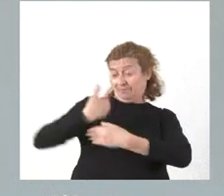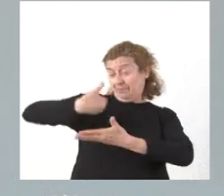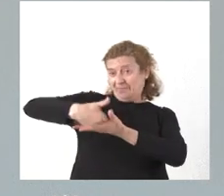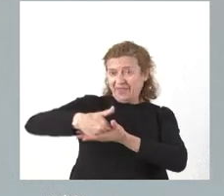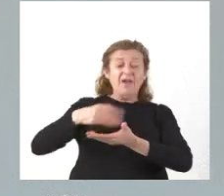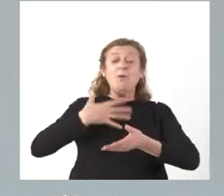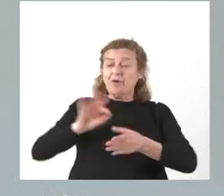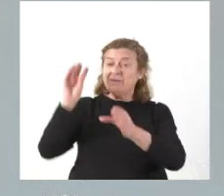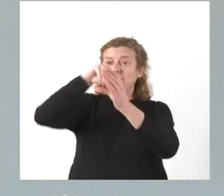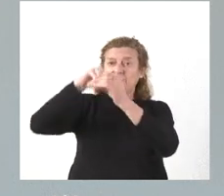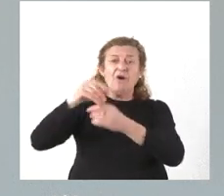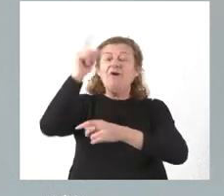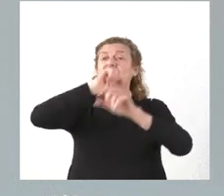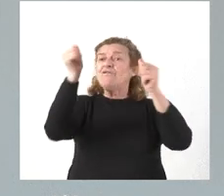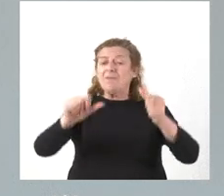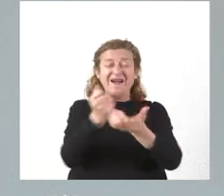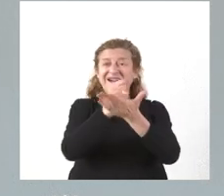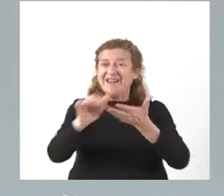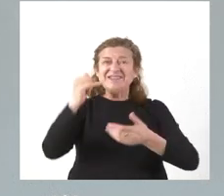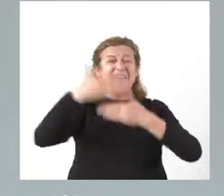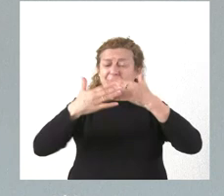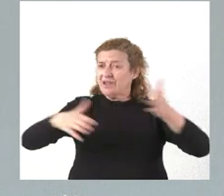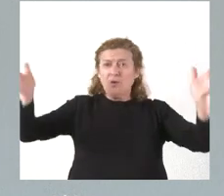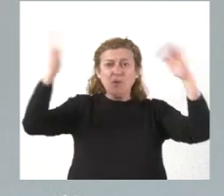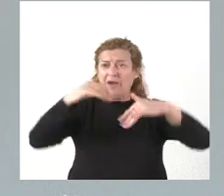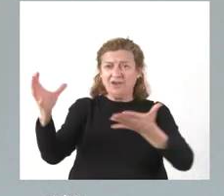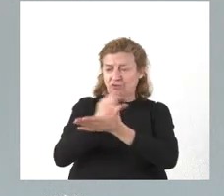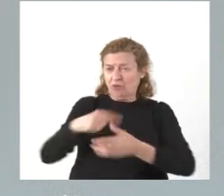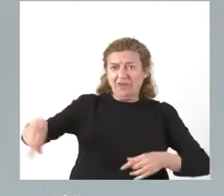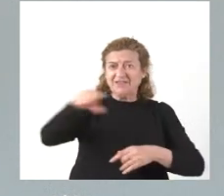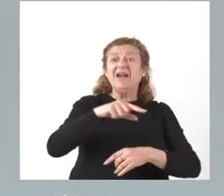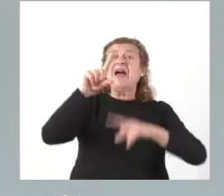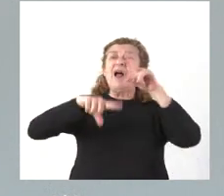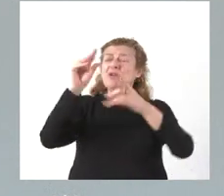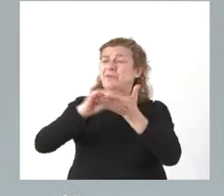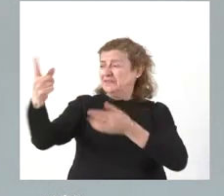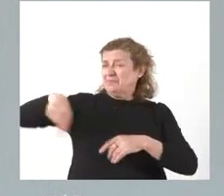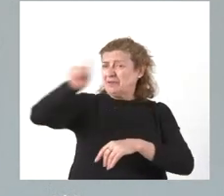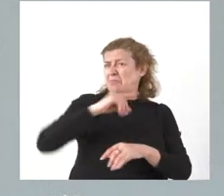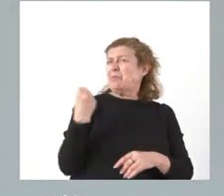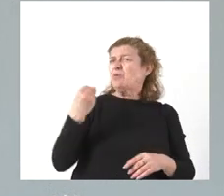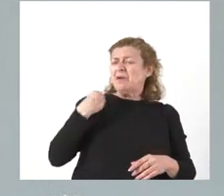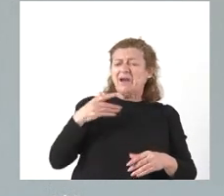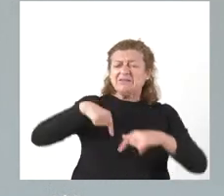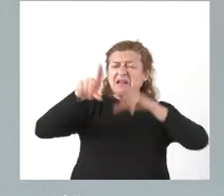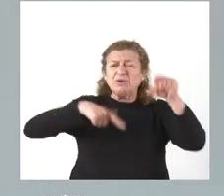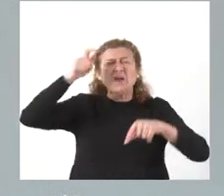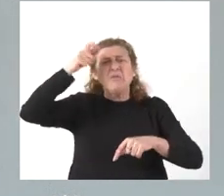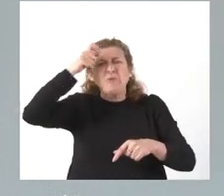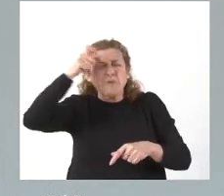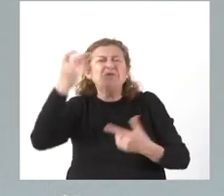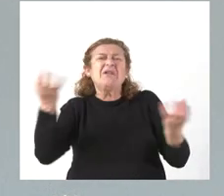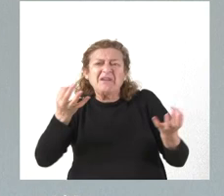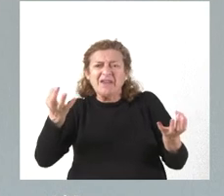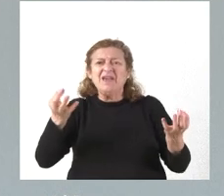gratuita e ilimitada en todas ellas. De esta forma, cuando algunas veces preguntaban ustedes por el transporte rural, el transporte rural en lo